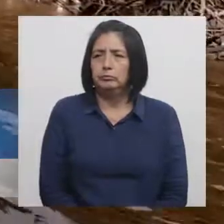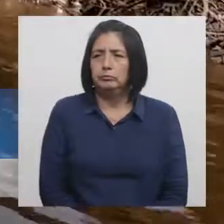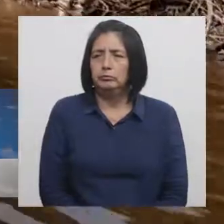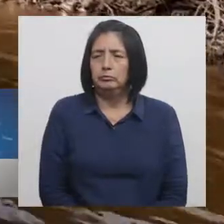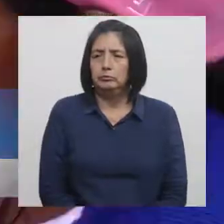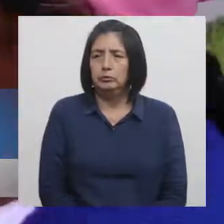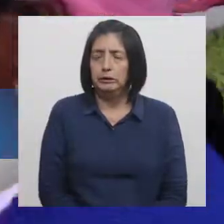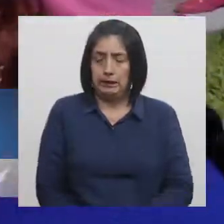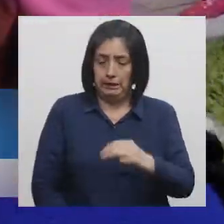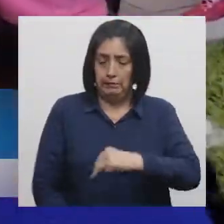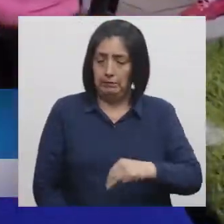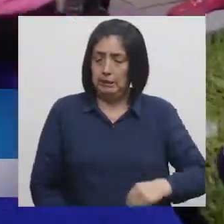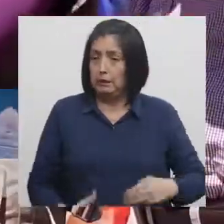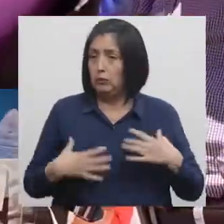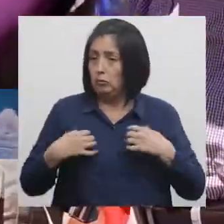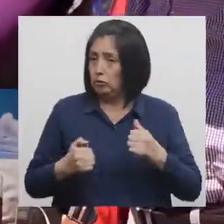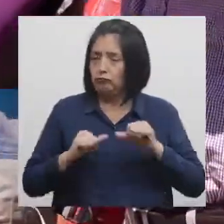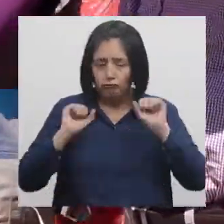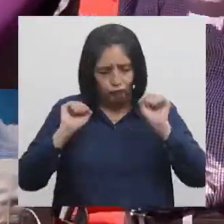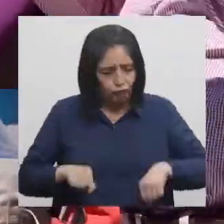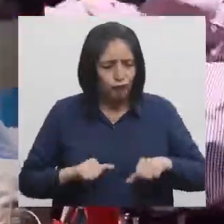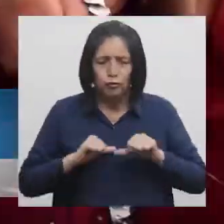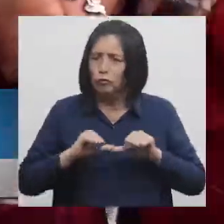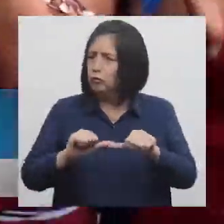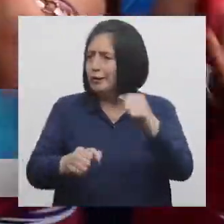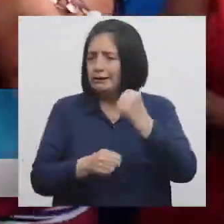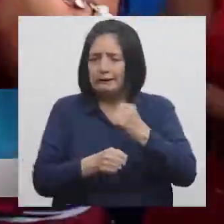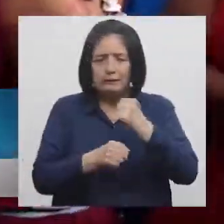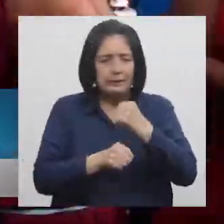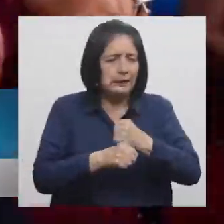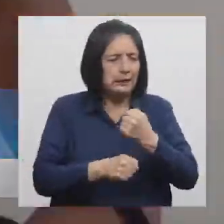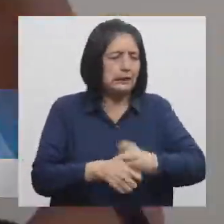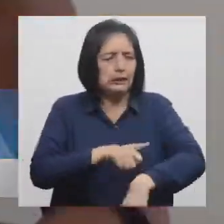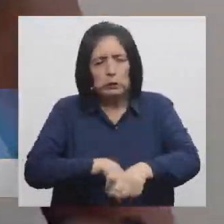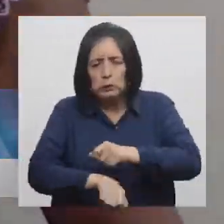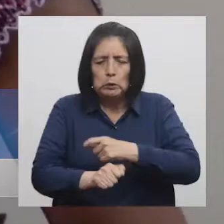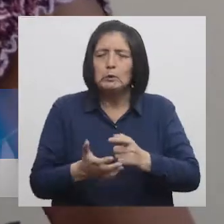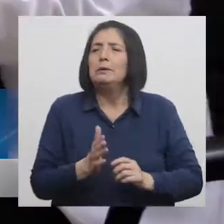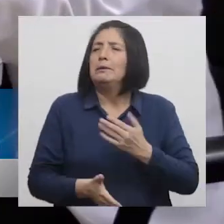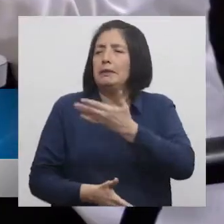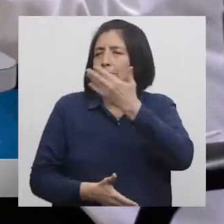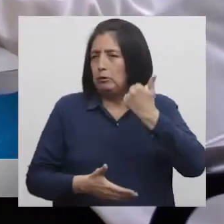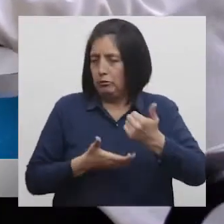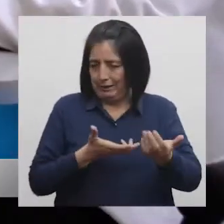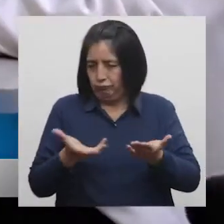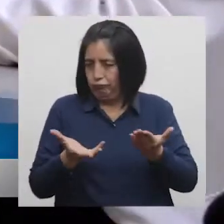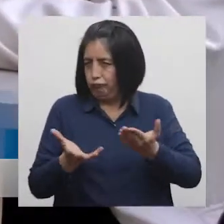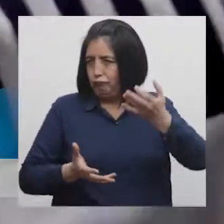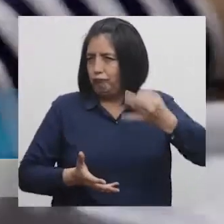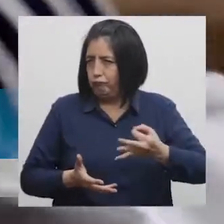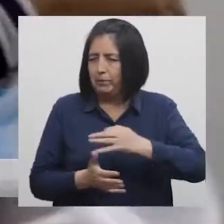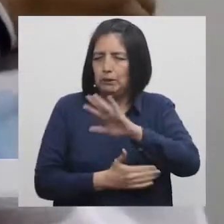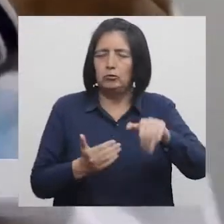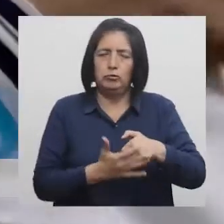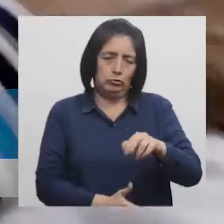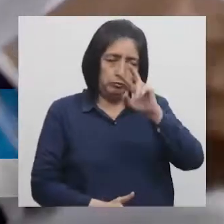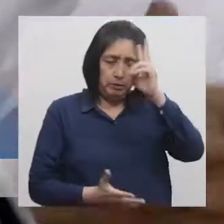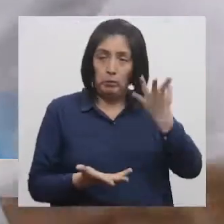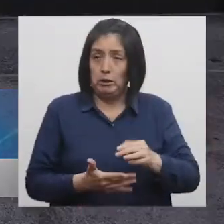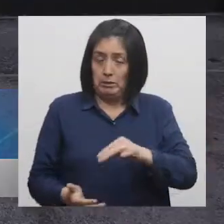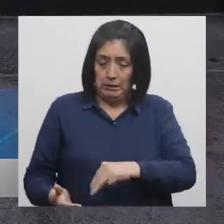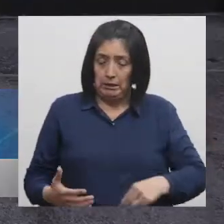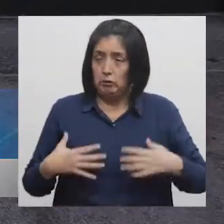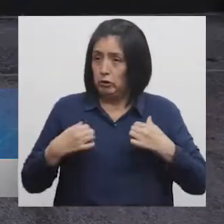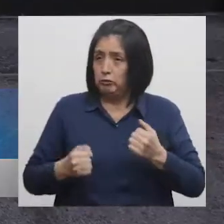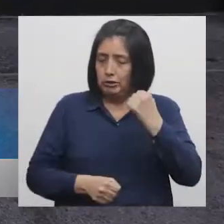El Ministerio de Salud continuará trabajando comprometido en mejorar la calidad del servicio para todos los peruanos. Porque en el MinSA